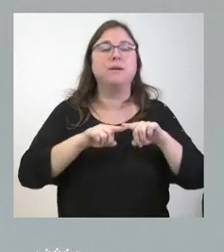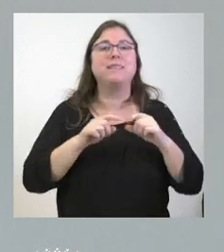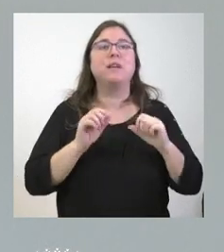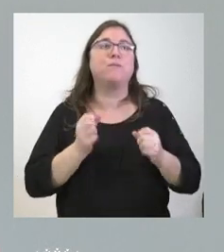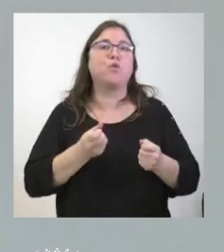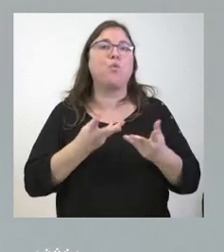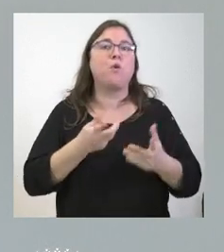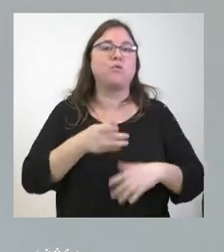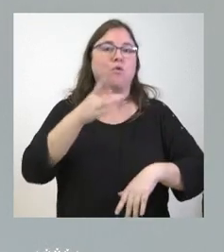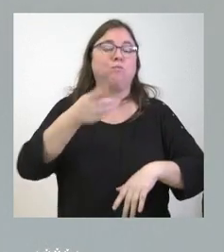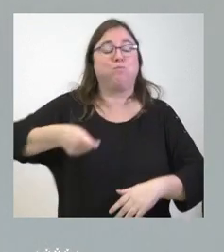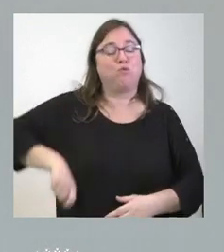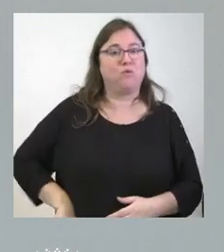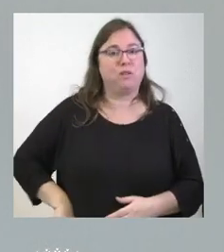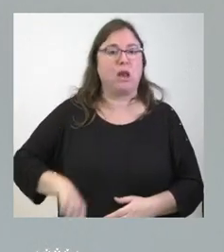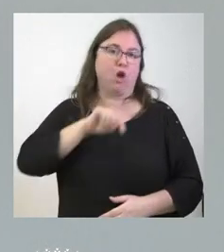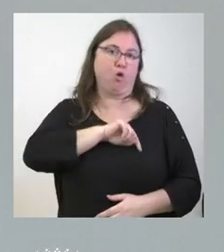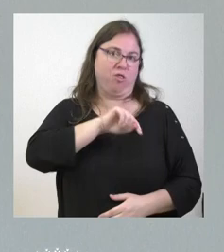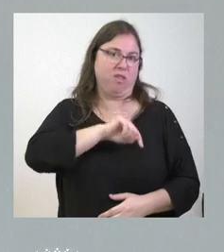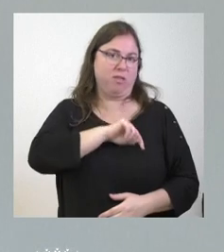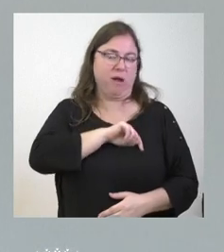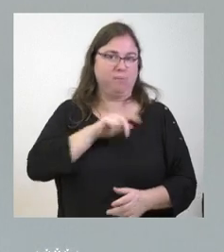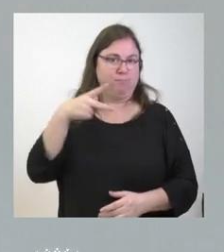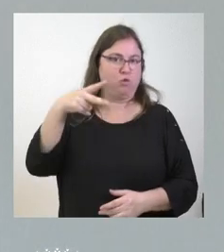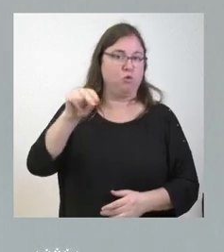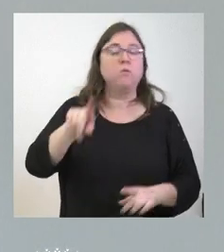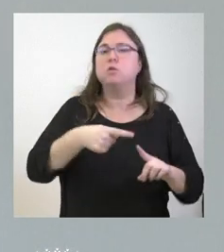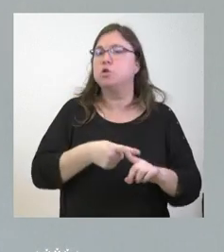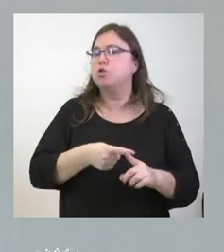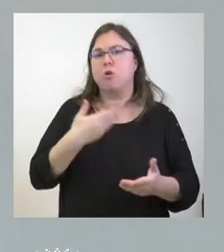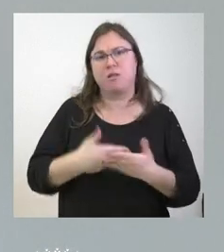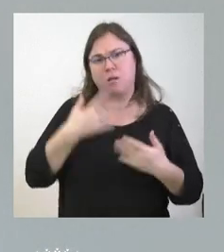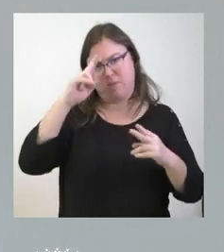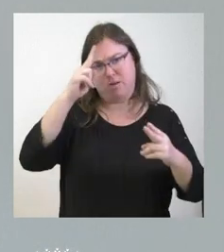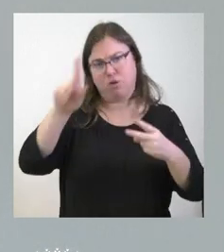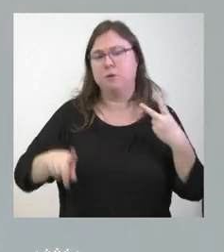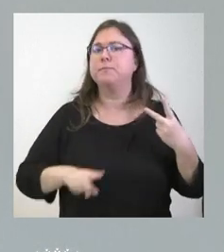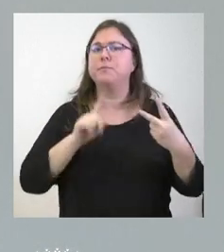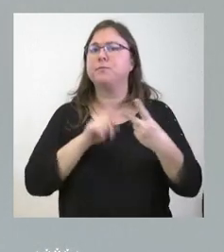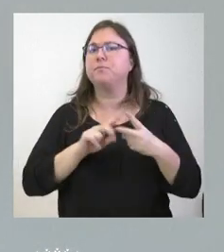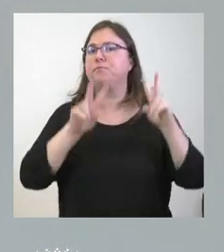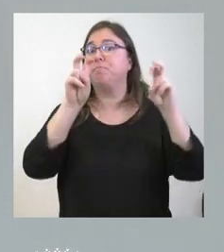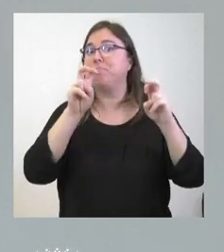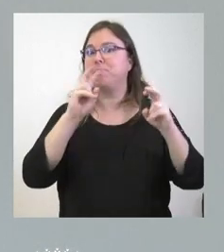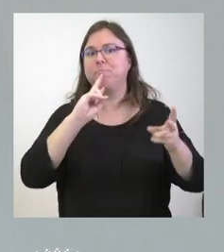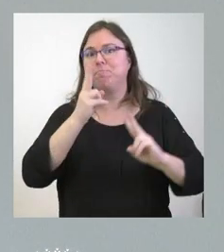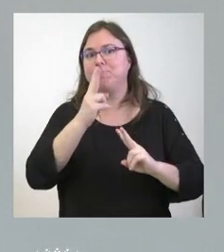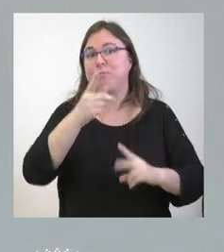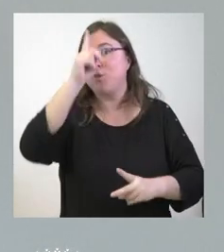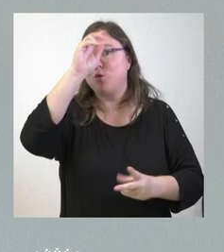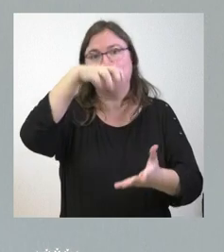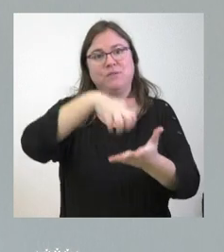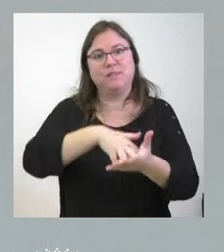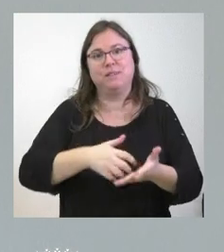conciencia, que le insisto una vez más, que nosotros garantizamos y respetamos. Y el segundo de los aspectos, pues no le puedo ofrecer fecha.